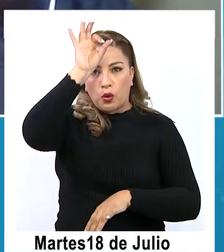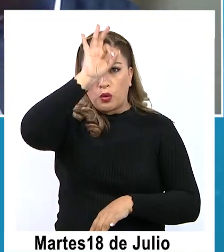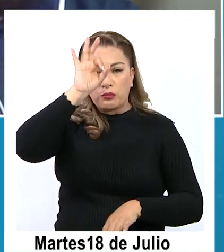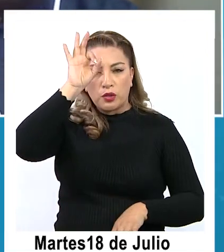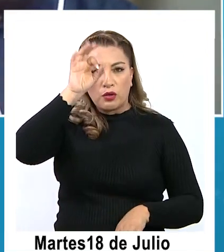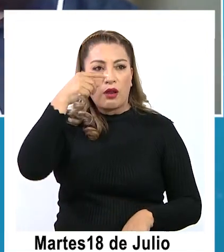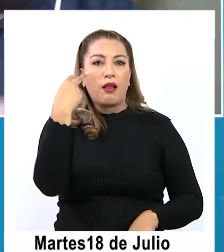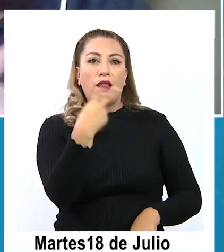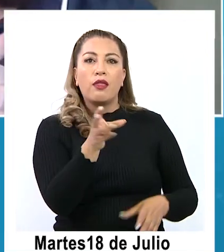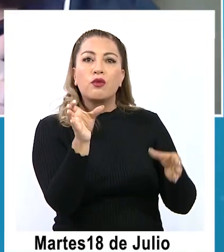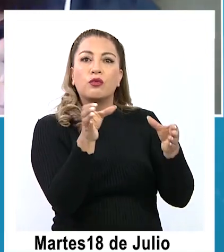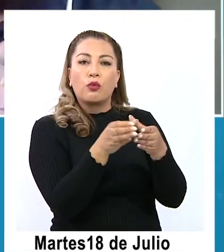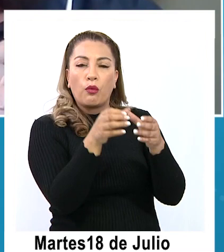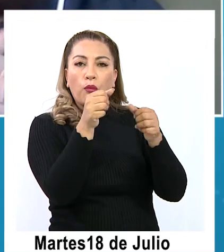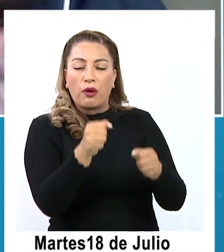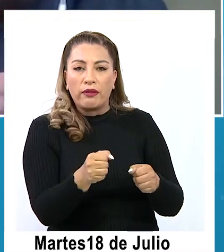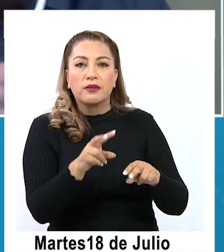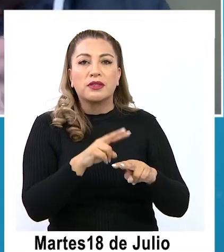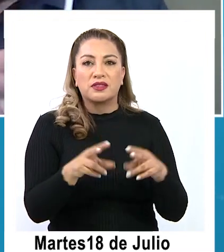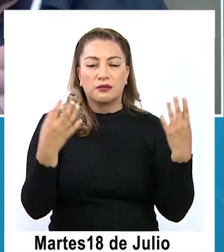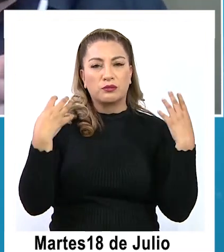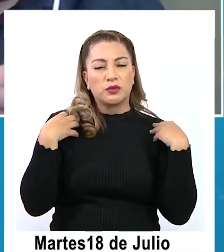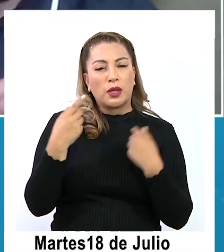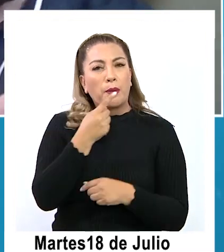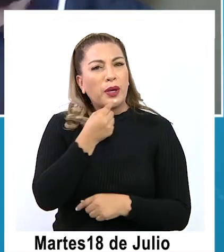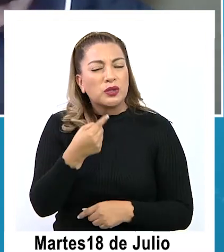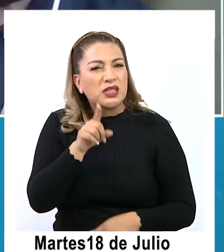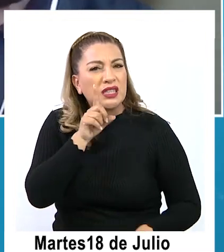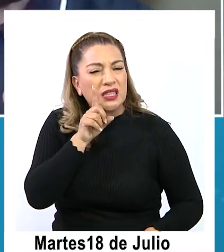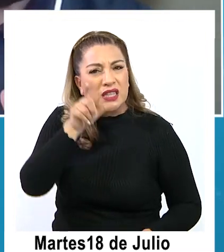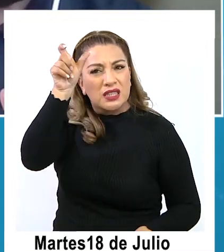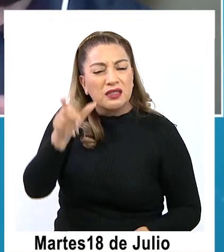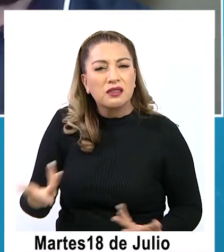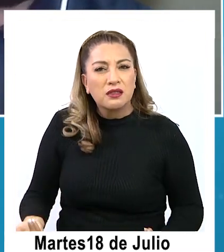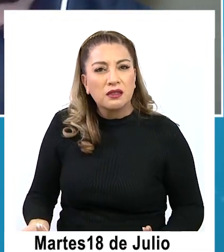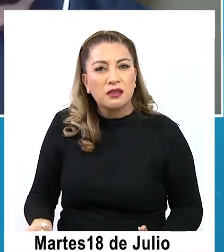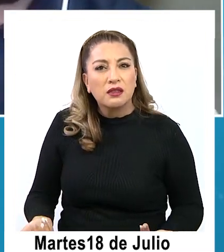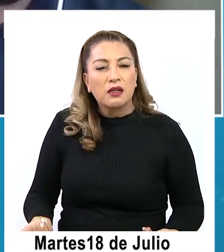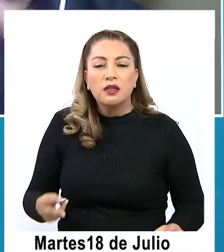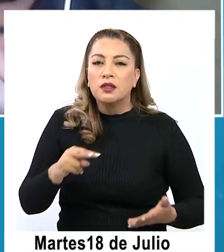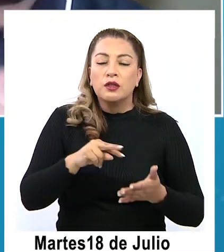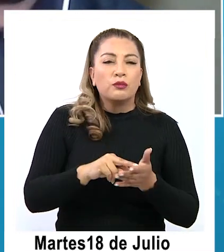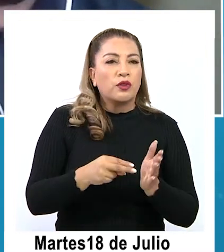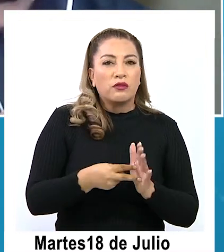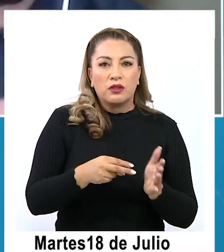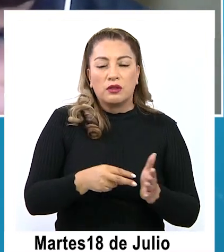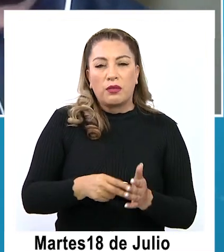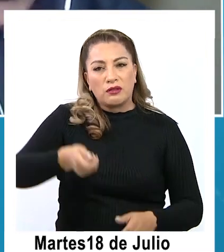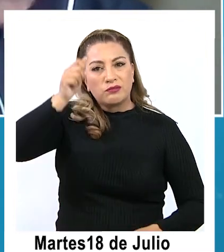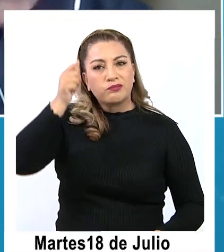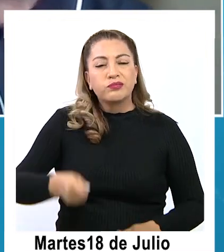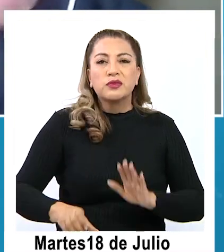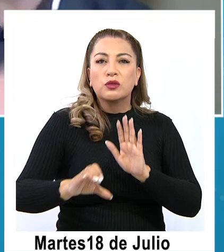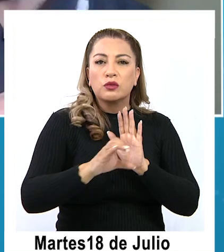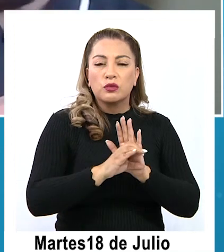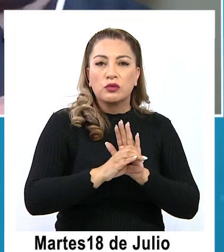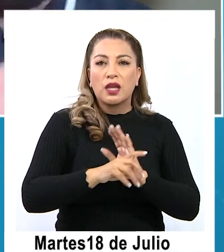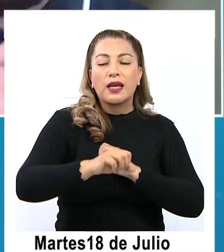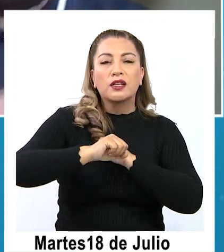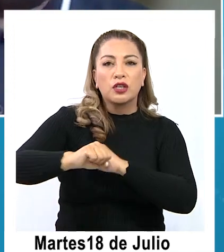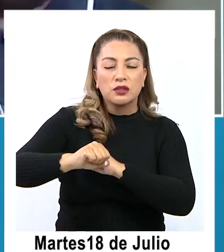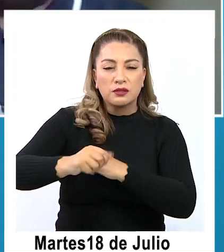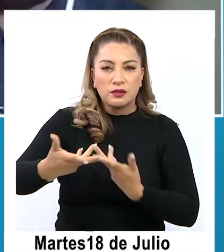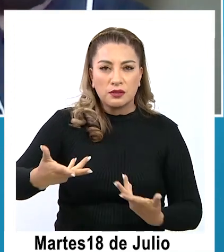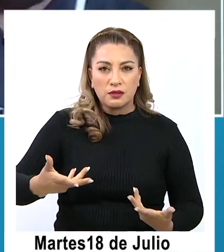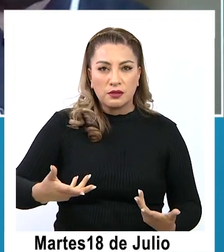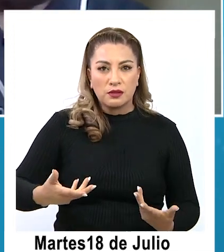CERNAC debería tener como facultad. ¿A quién a quién finalmente terminó perjudicando cuando en el Tribunal Constitucional se rechazó